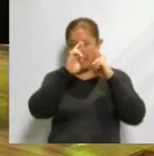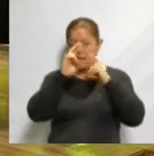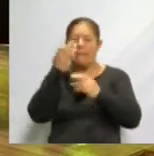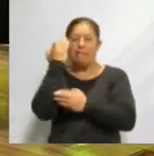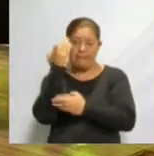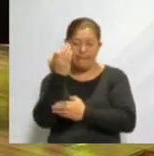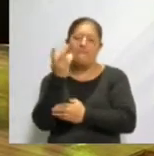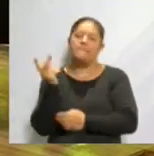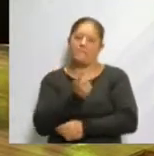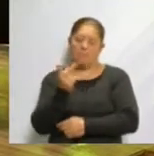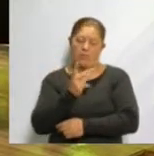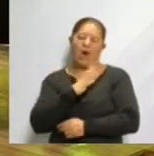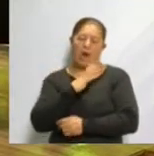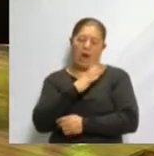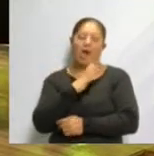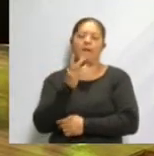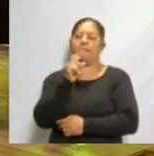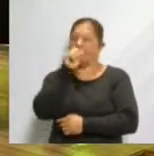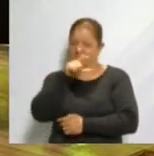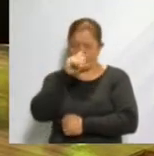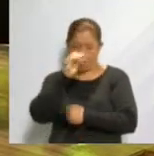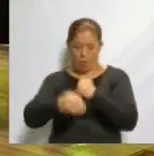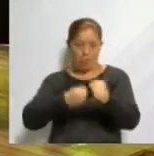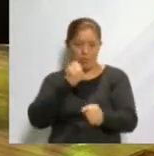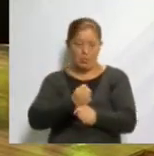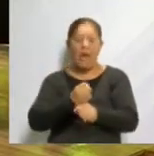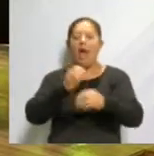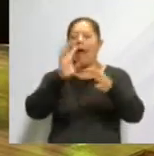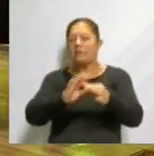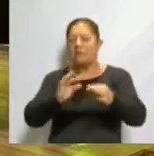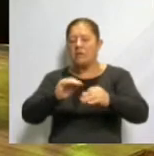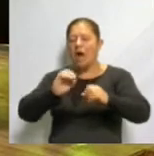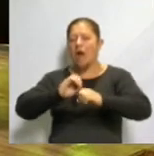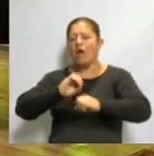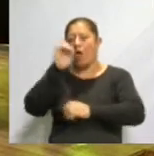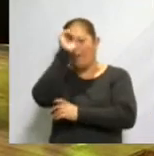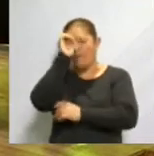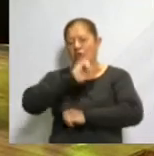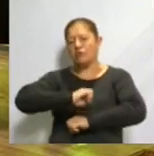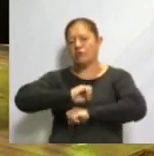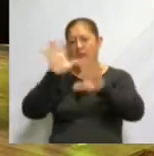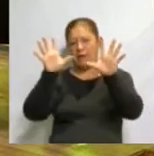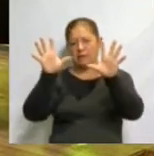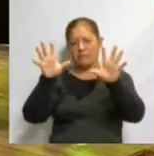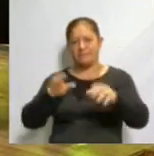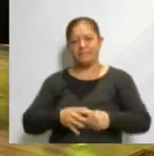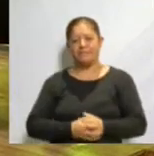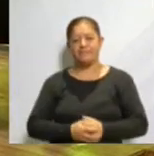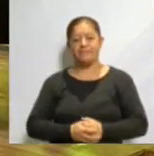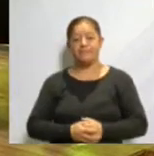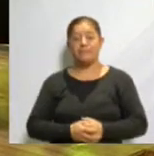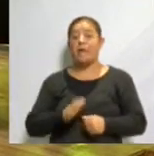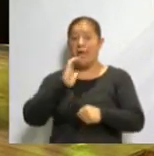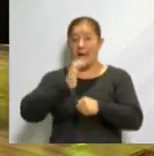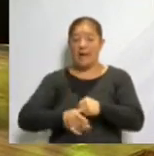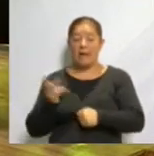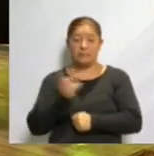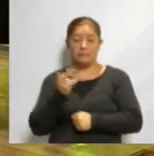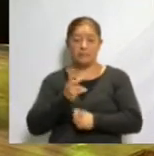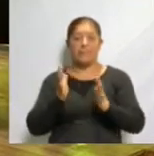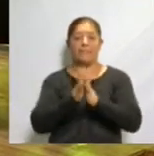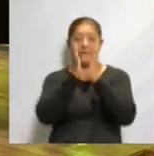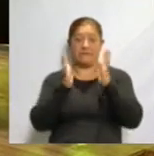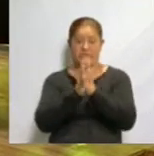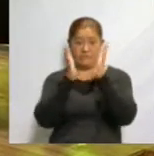que ambos tengan la misma oportunidad de explicar sus opiniones. Y al terminar dichas participaciones,